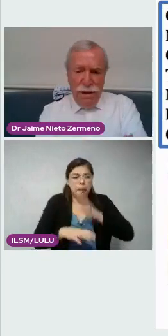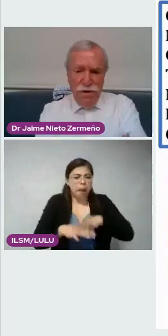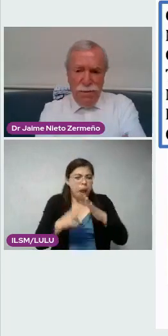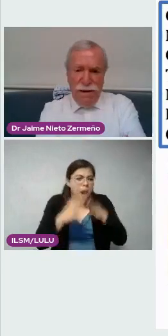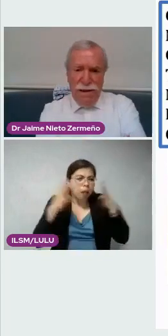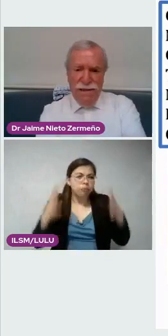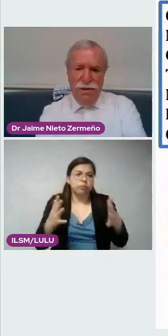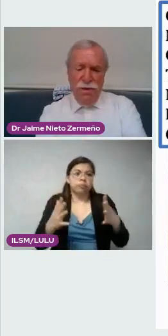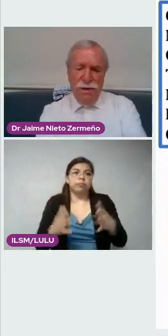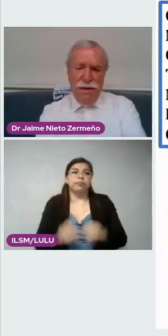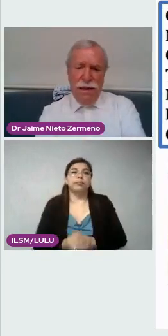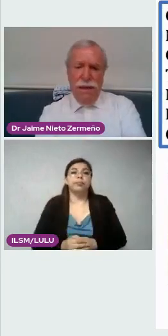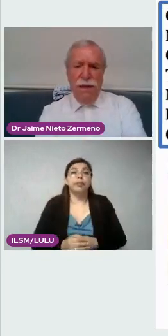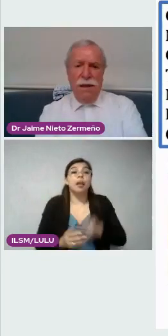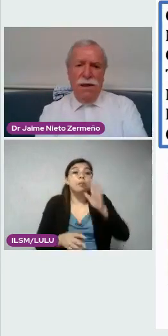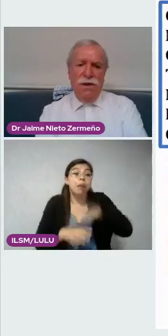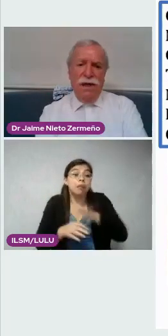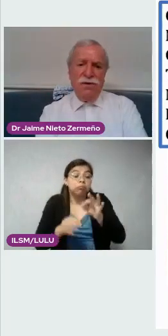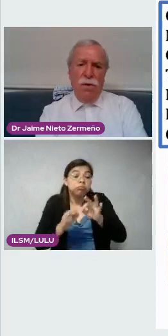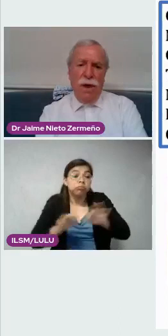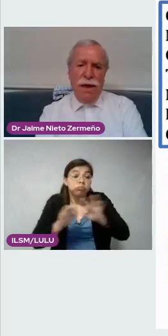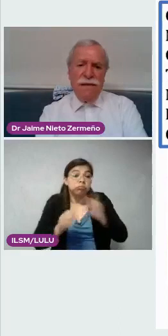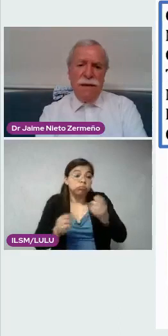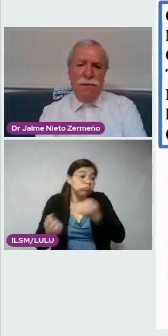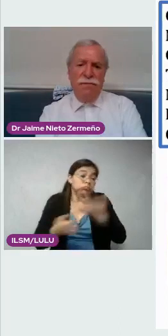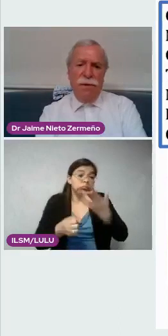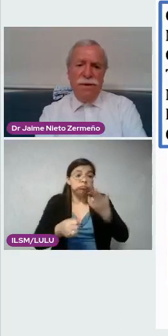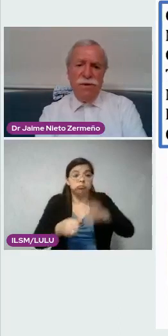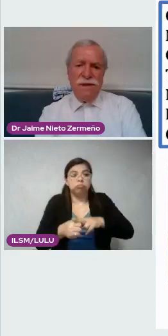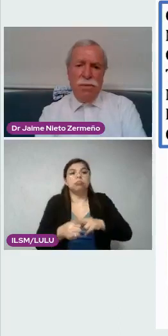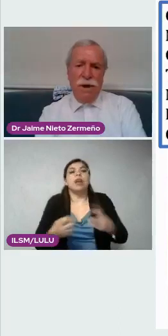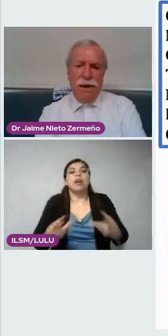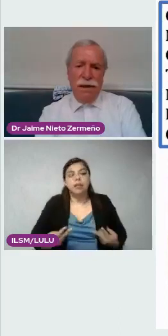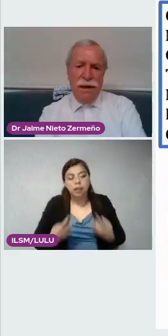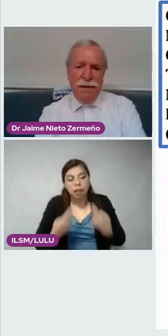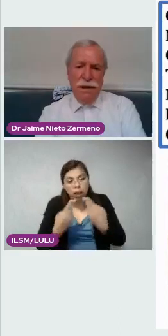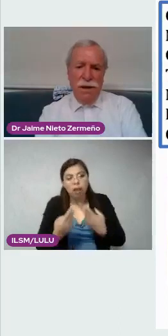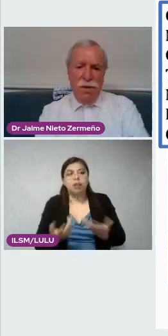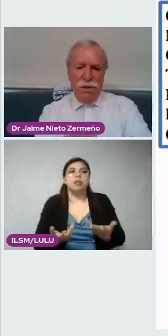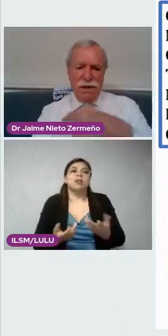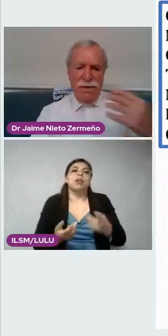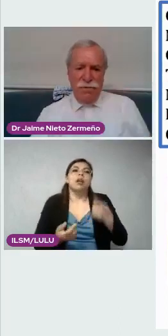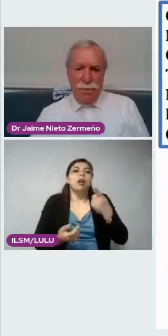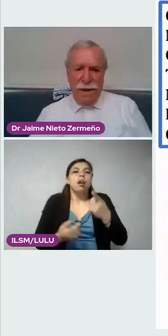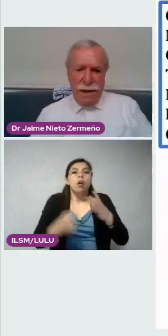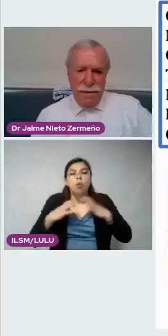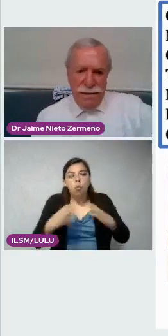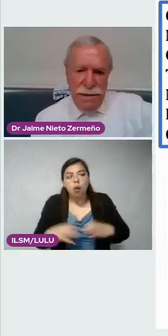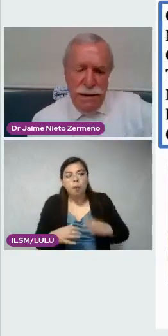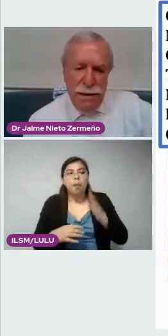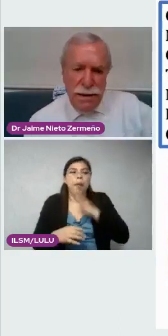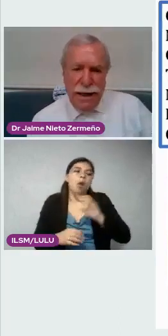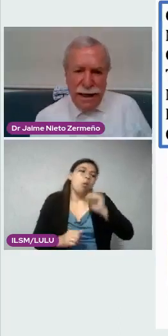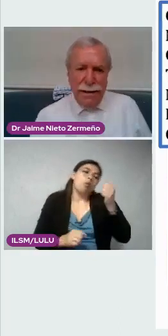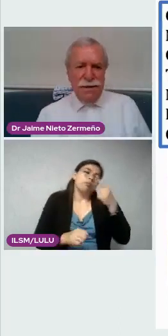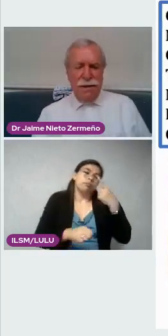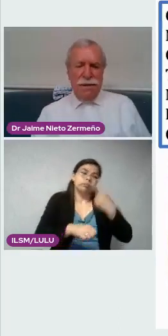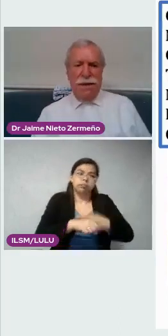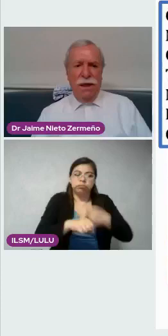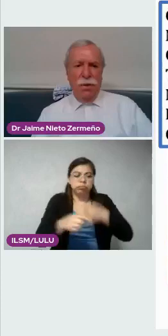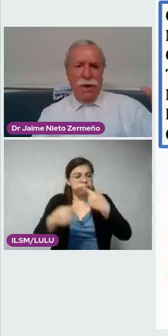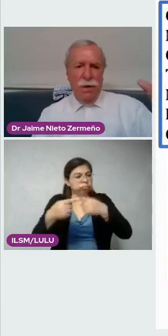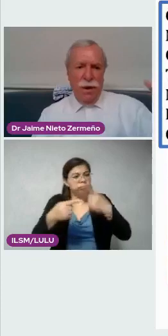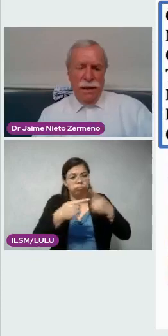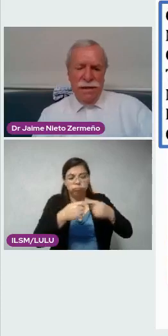fundamentales de hospitalización están relacionadas con cáncer, malformaciones congénitas y otras enfermedades graves,